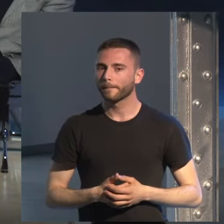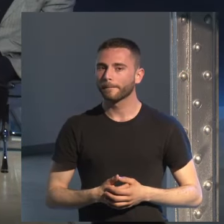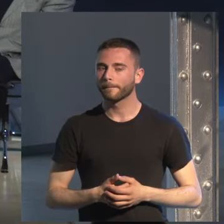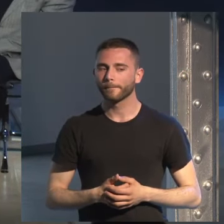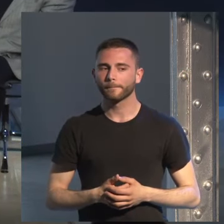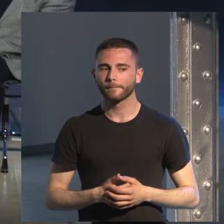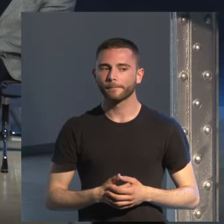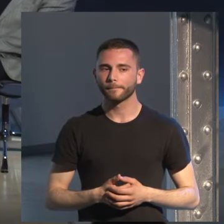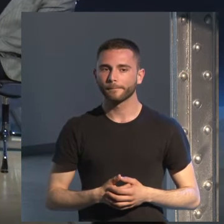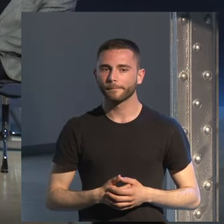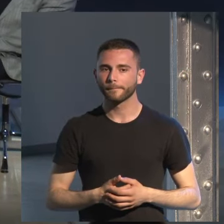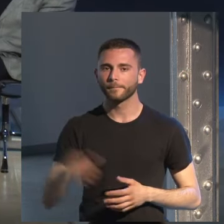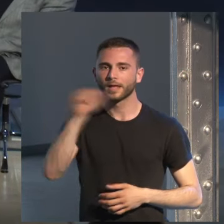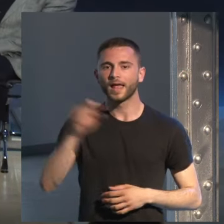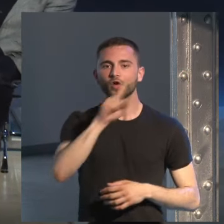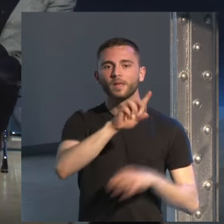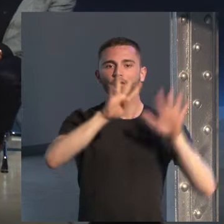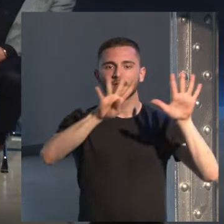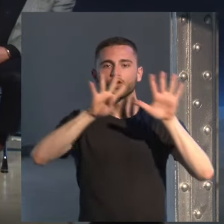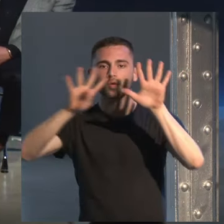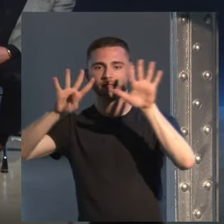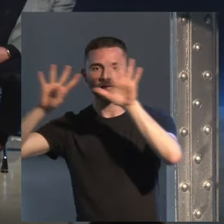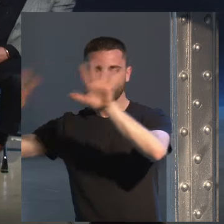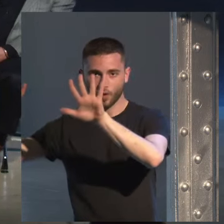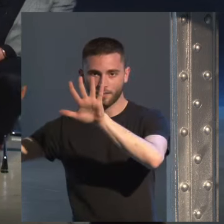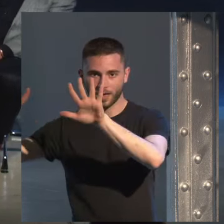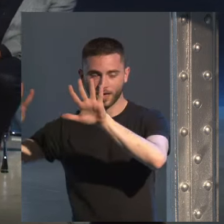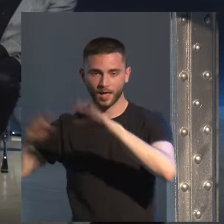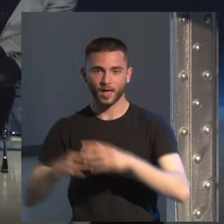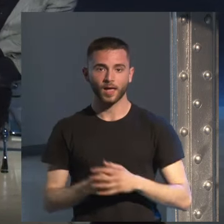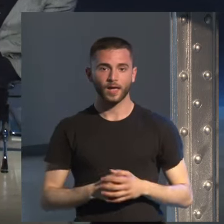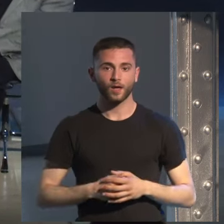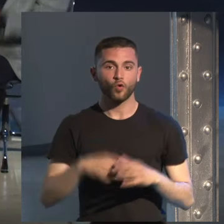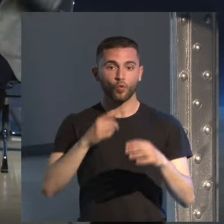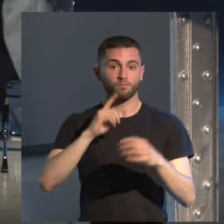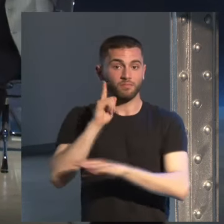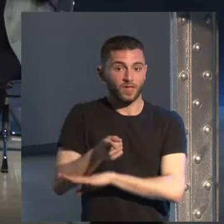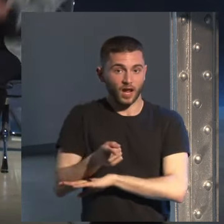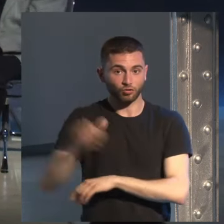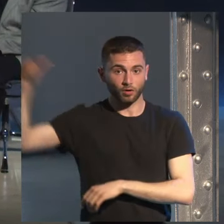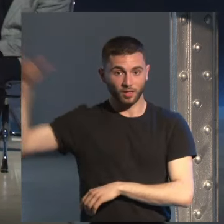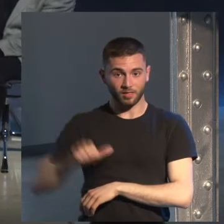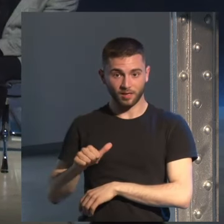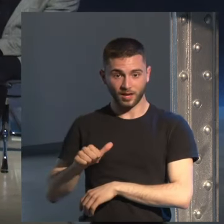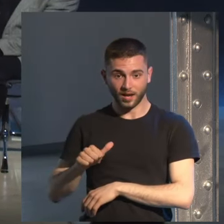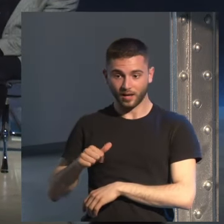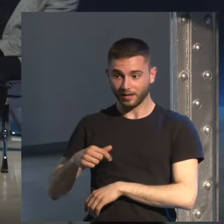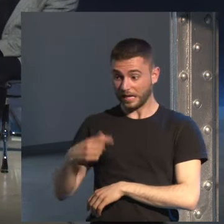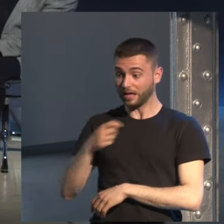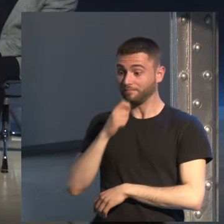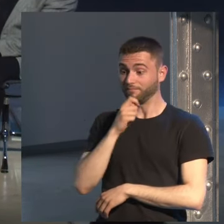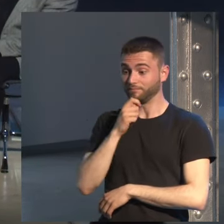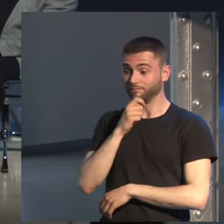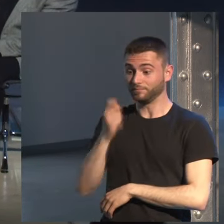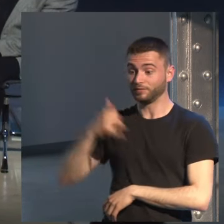Mira, en el año 1999 llegó un director de cine que vive aquí al fondo de la telefónica precisamente